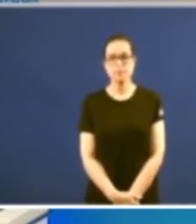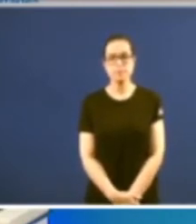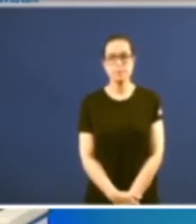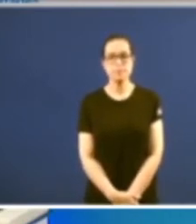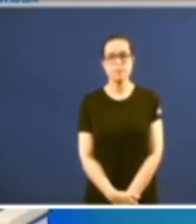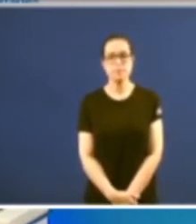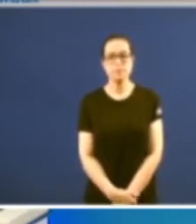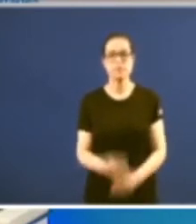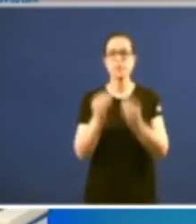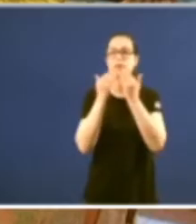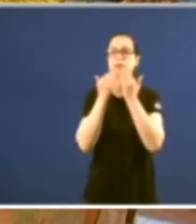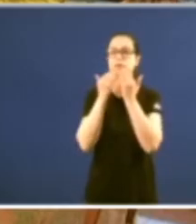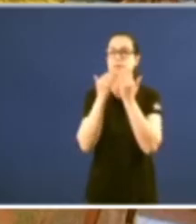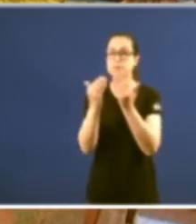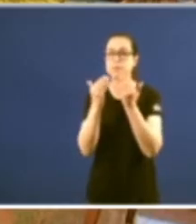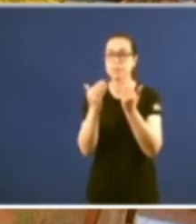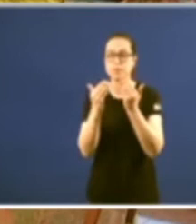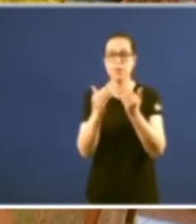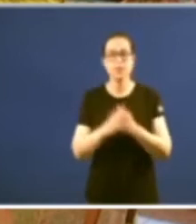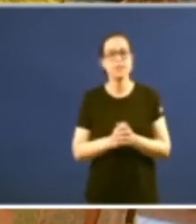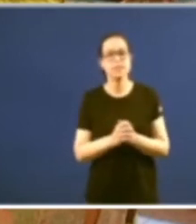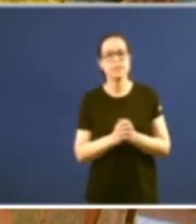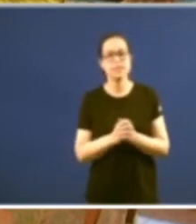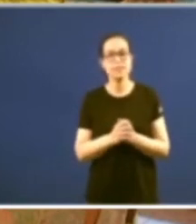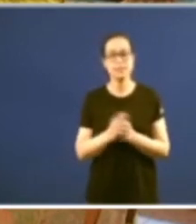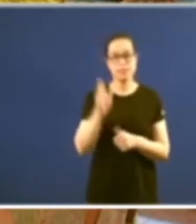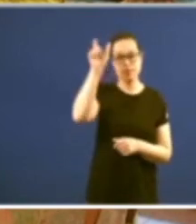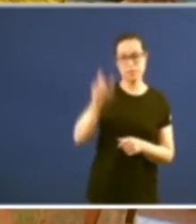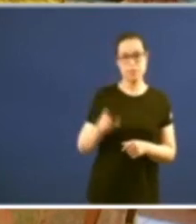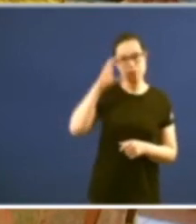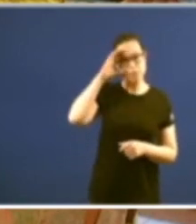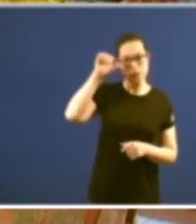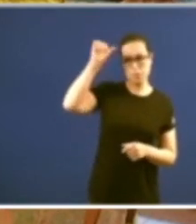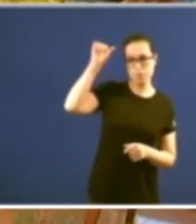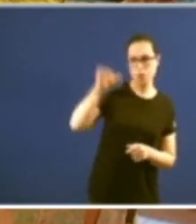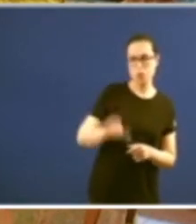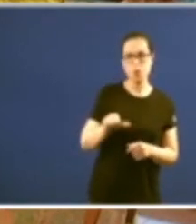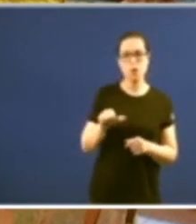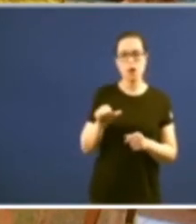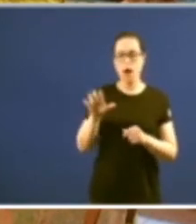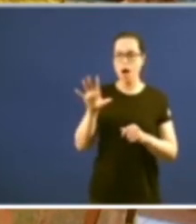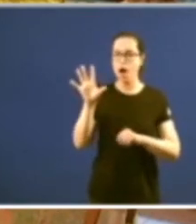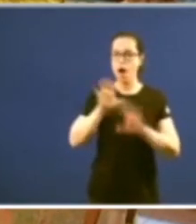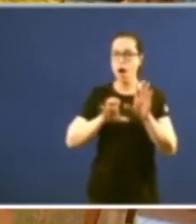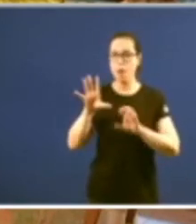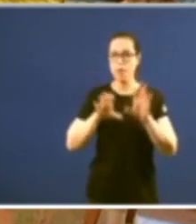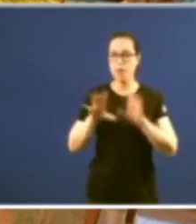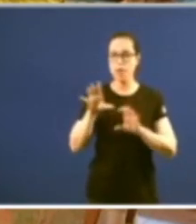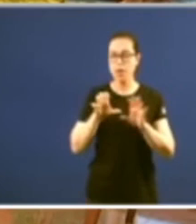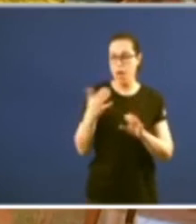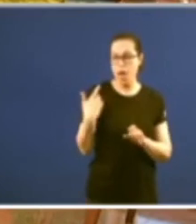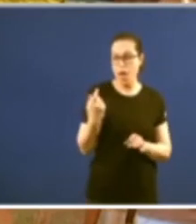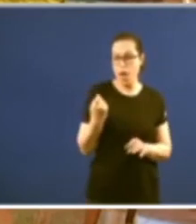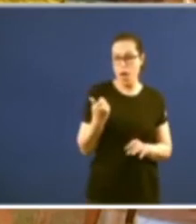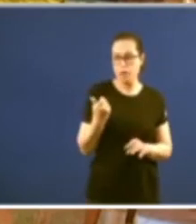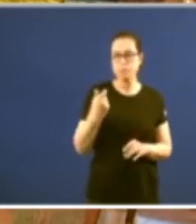Moitas grazas Ana sobre todo porque aprendín algo fai non moito escoitavo presidente